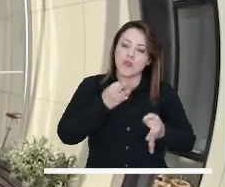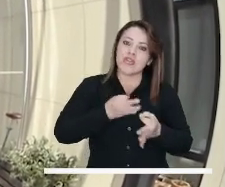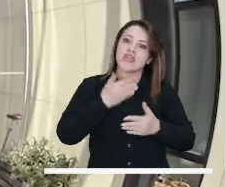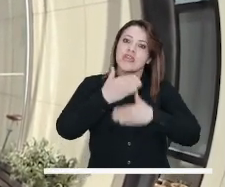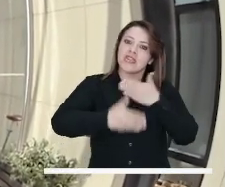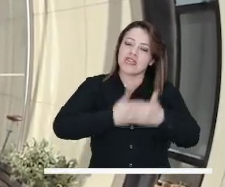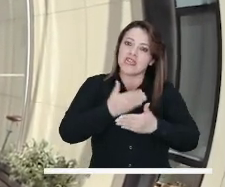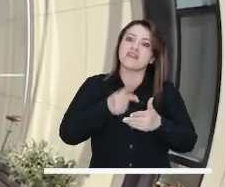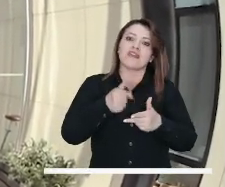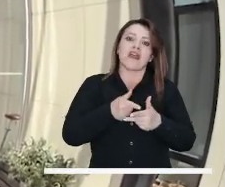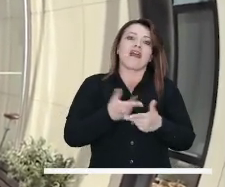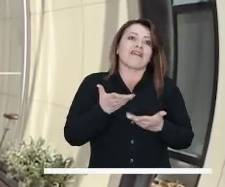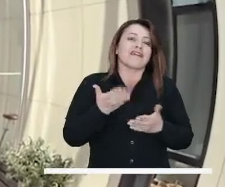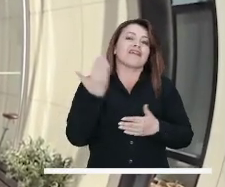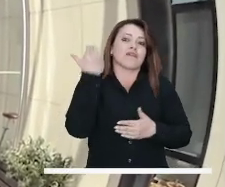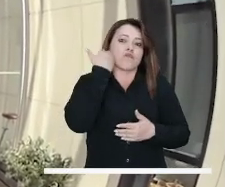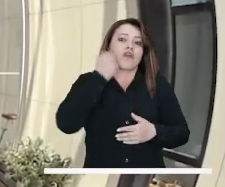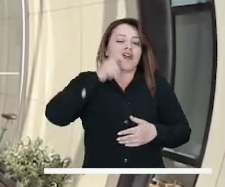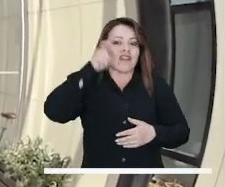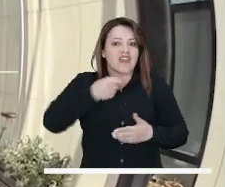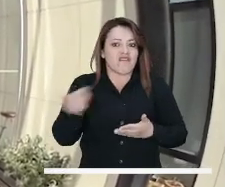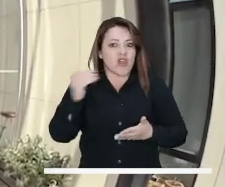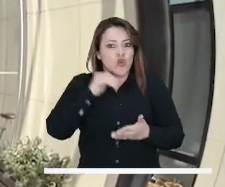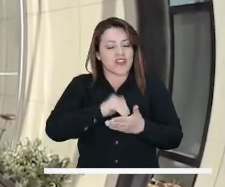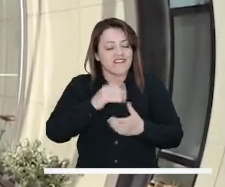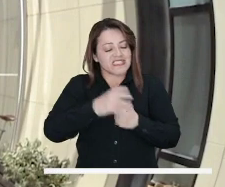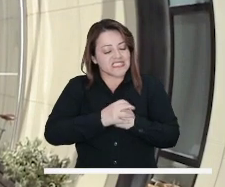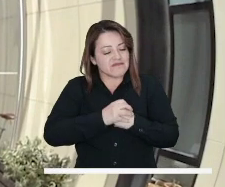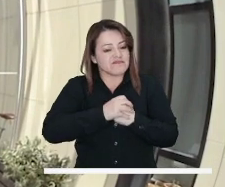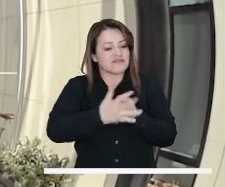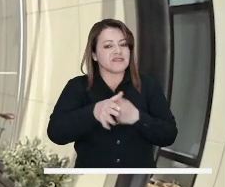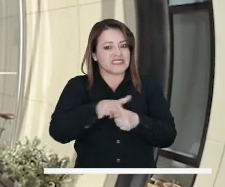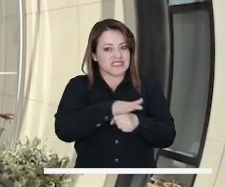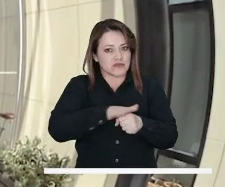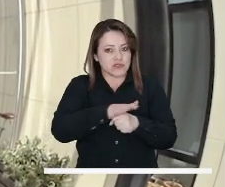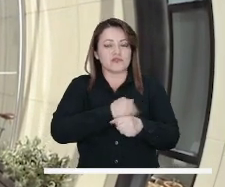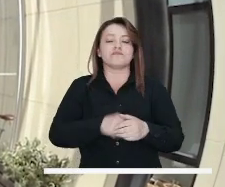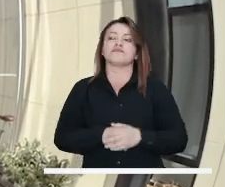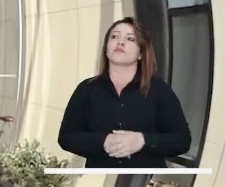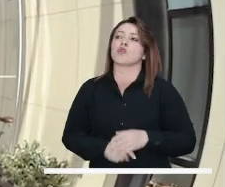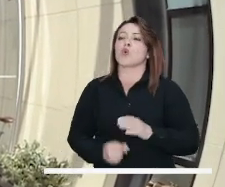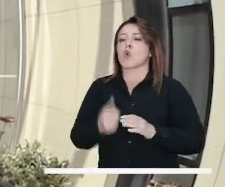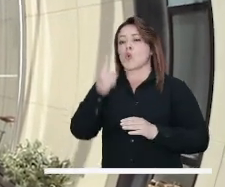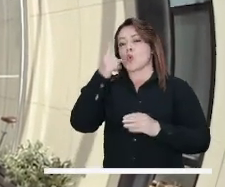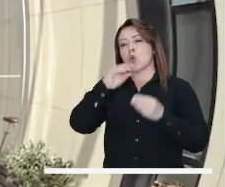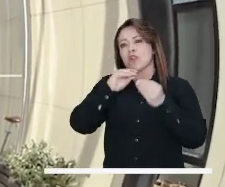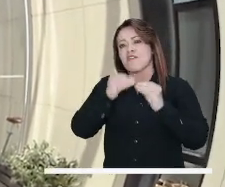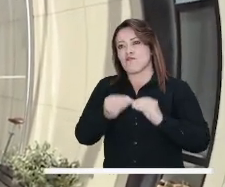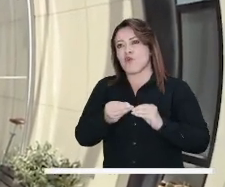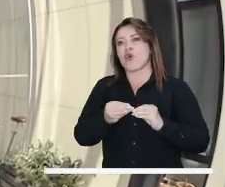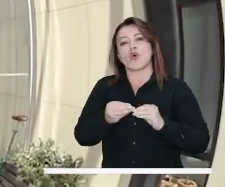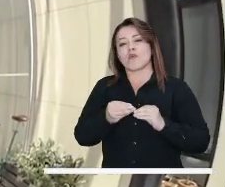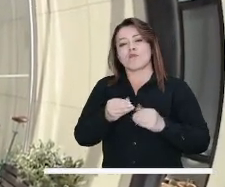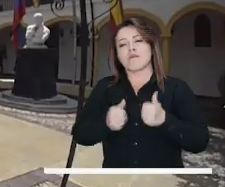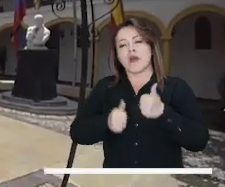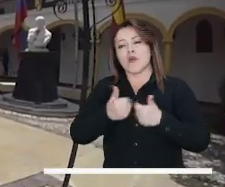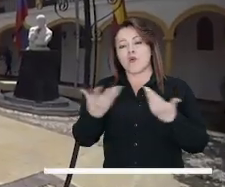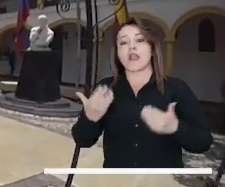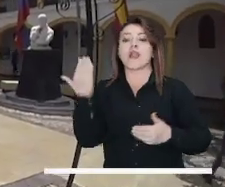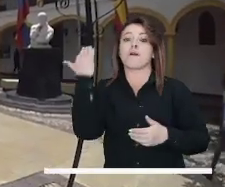las instancias que les corresponde a volver a revivir esos complejos momentos.